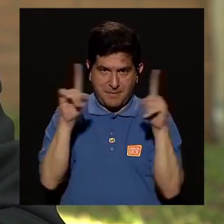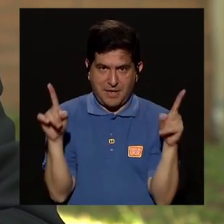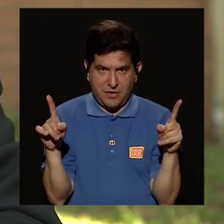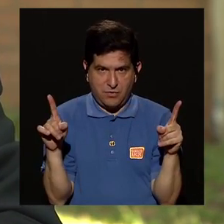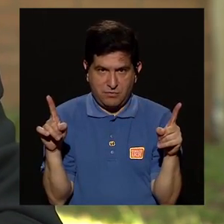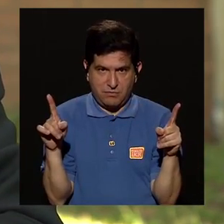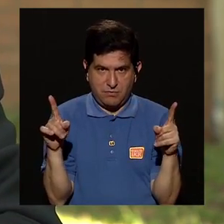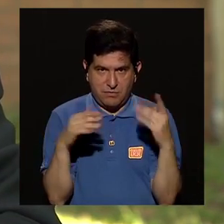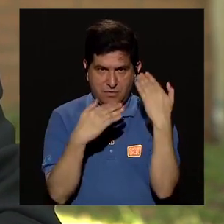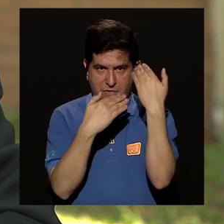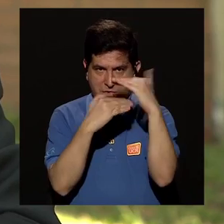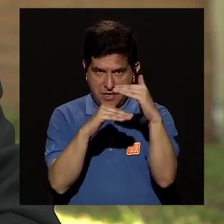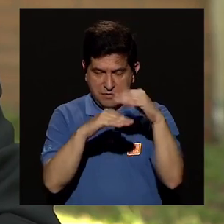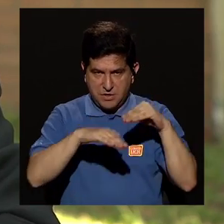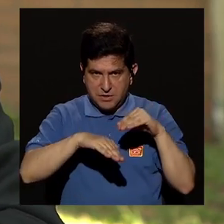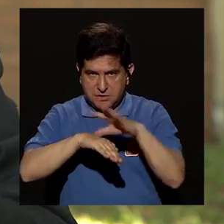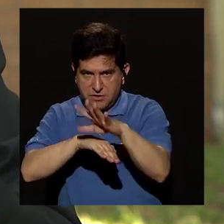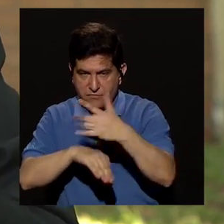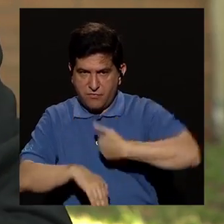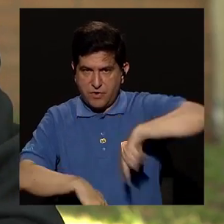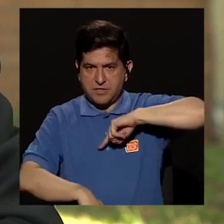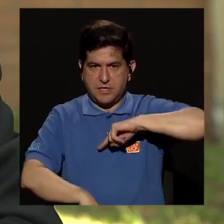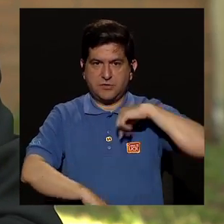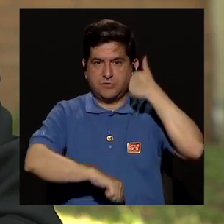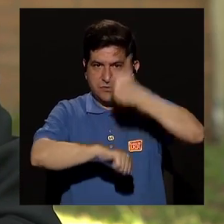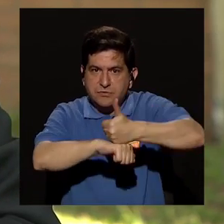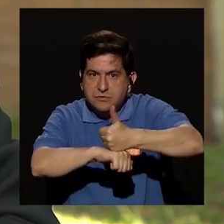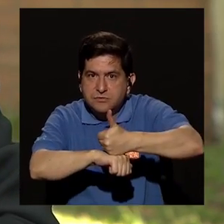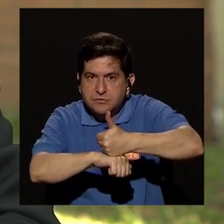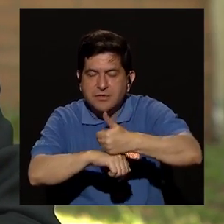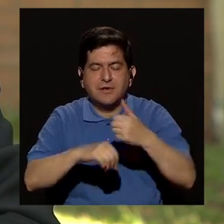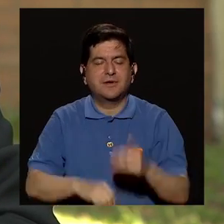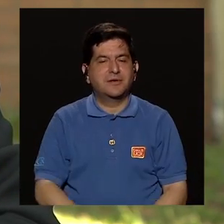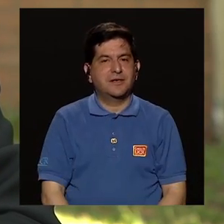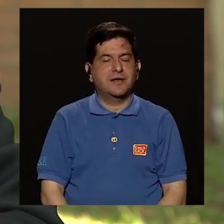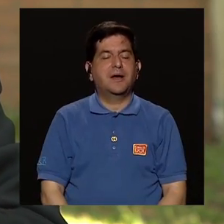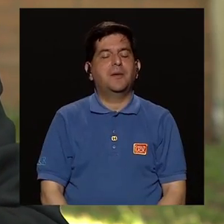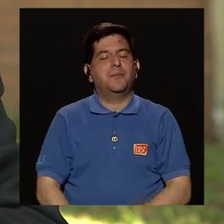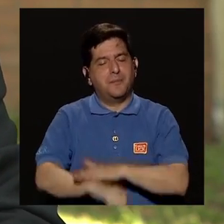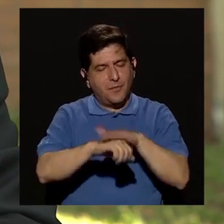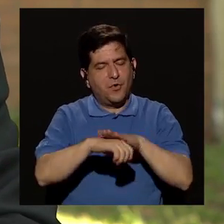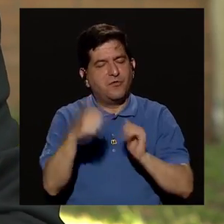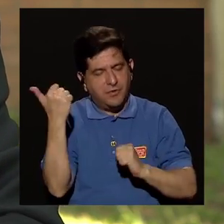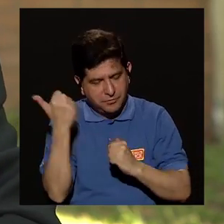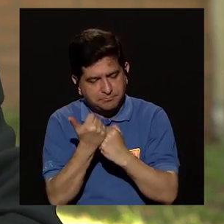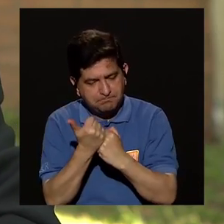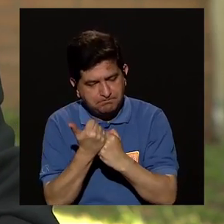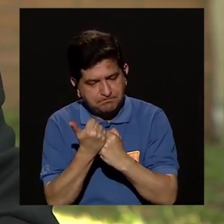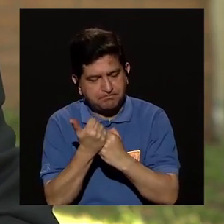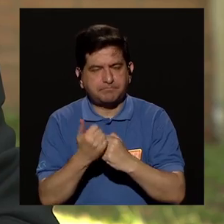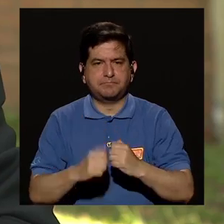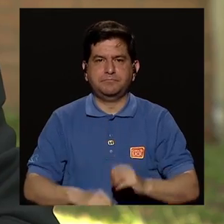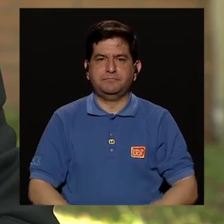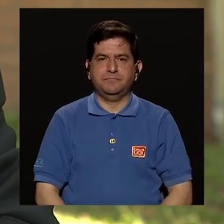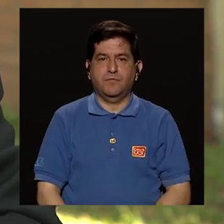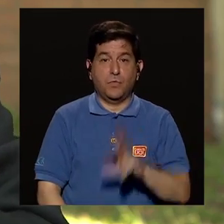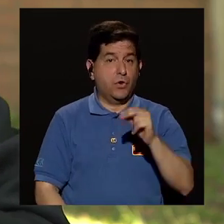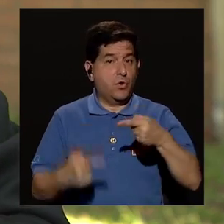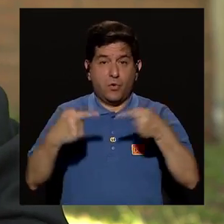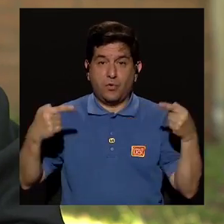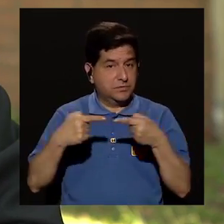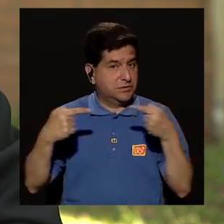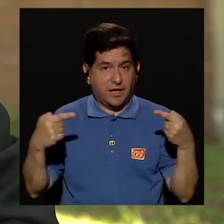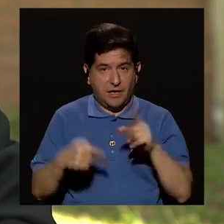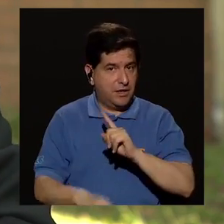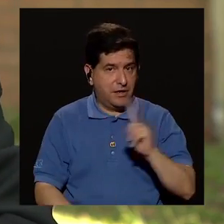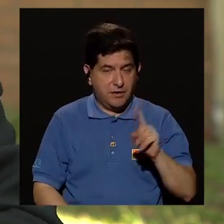pero los límites y las consecuencias que nosotros ponemos le agradecemos que por favor nos apoye en eso no nos